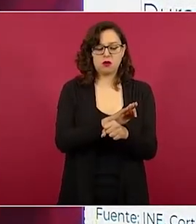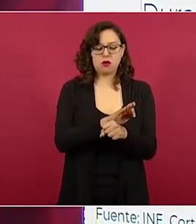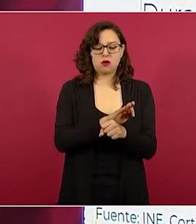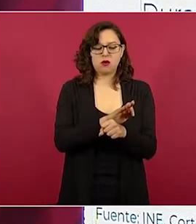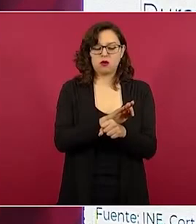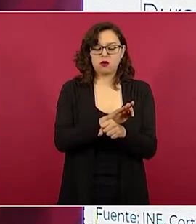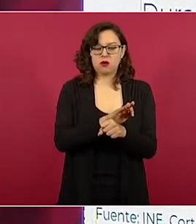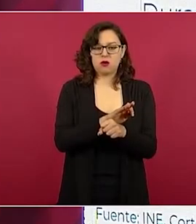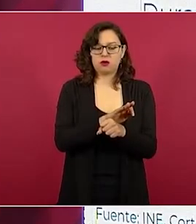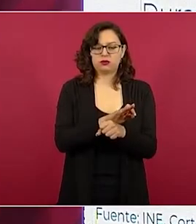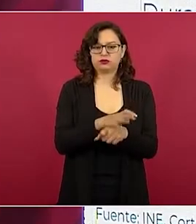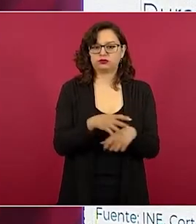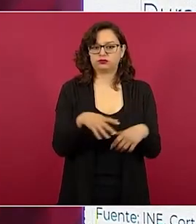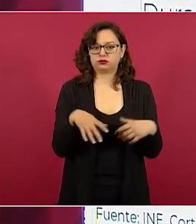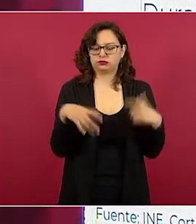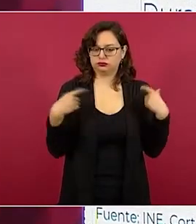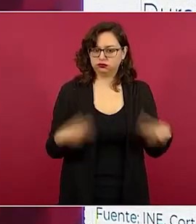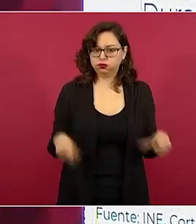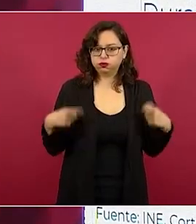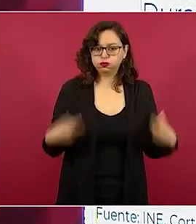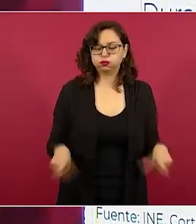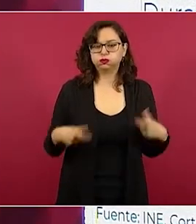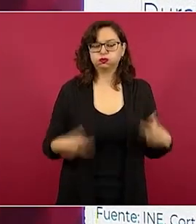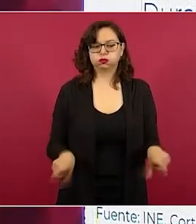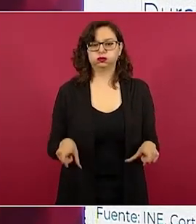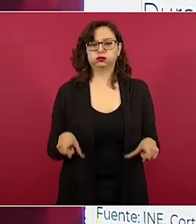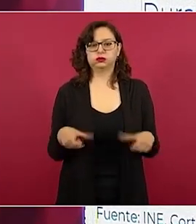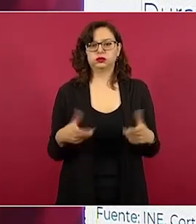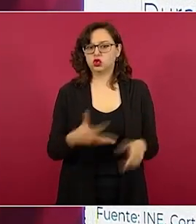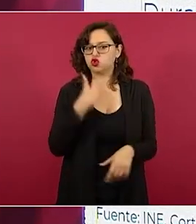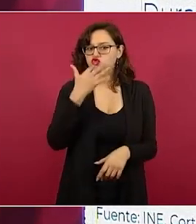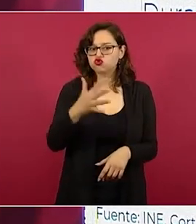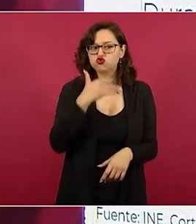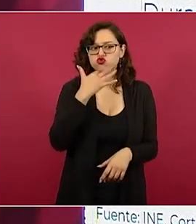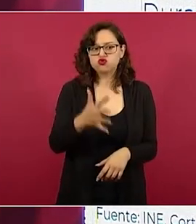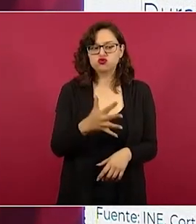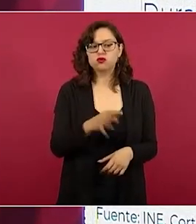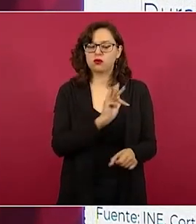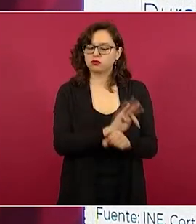potentados, a los intereses y a los corruptos.